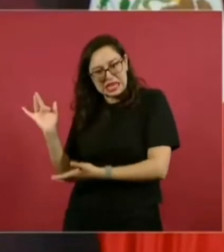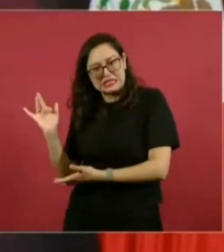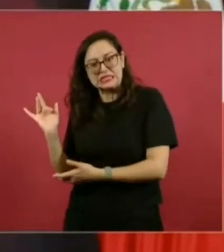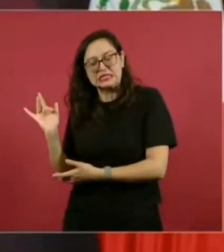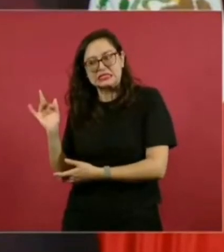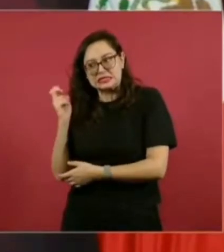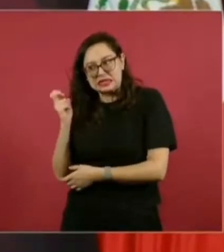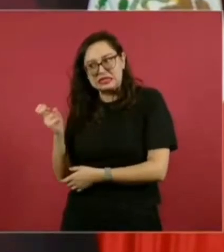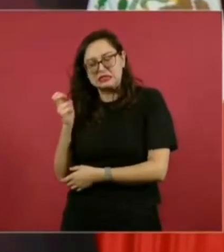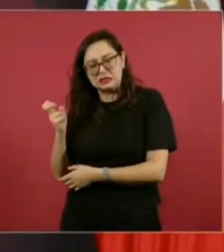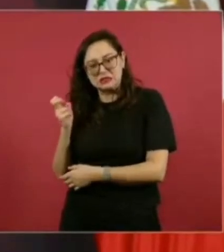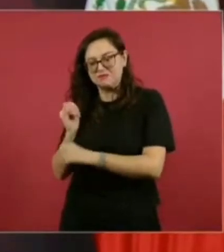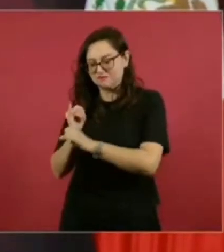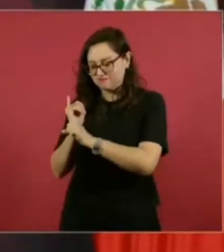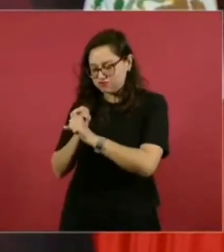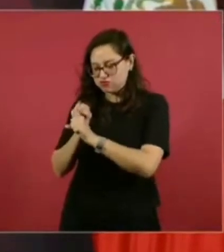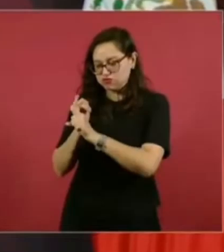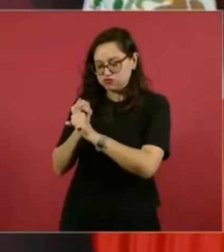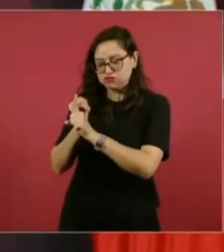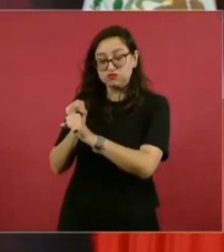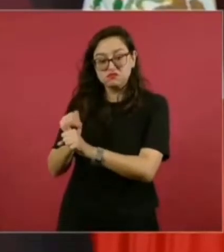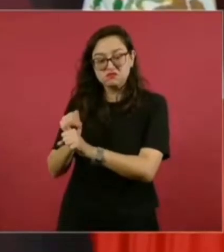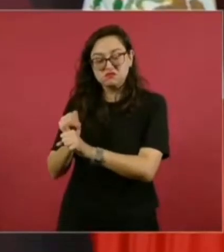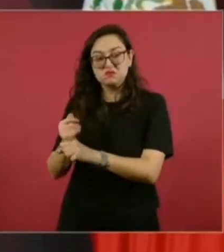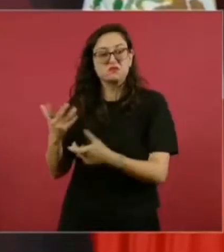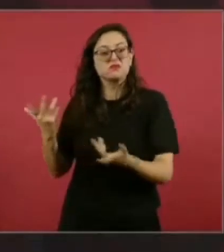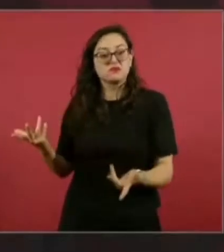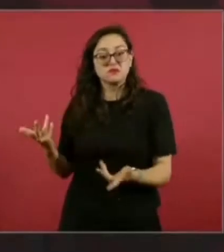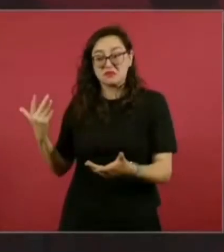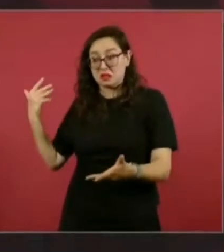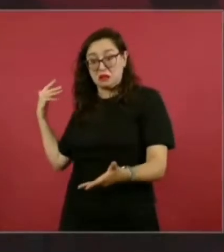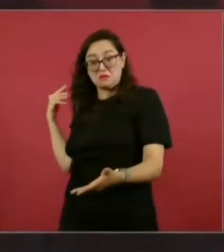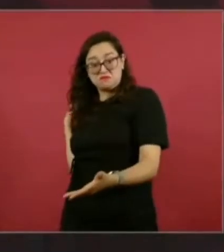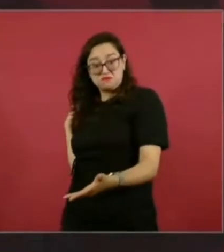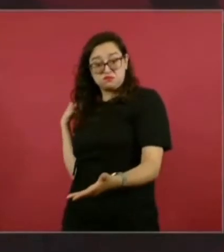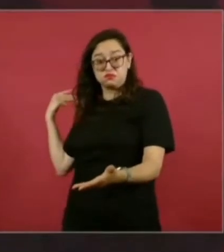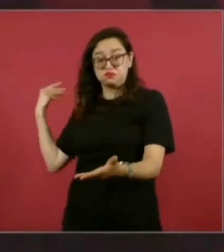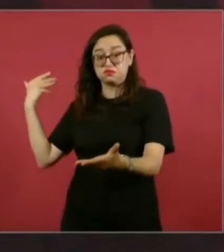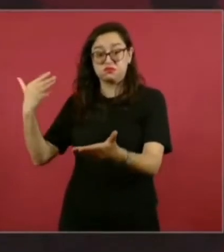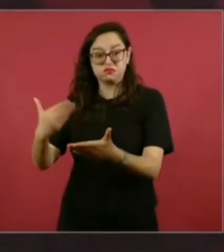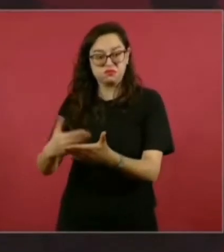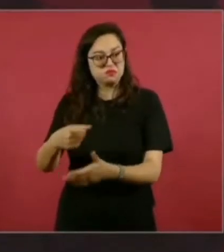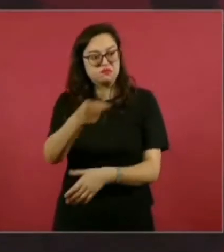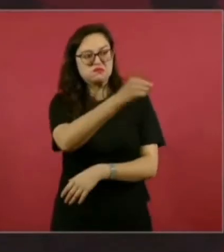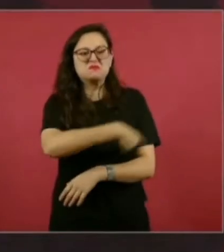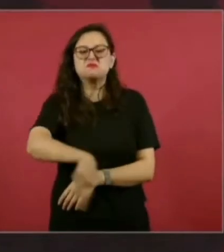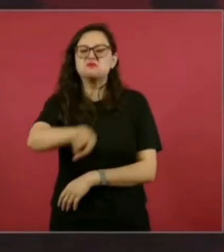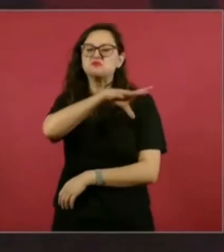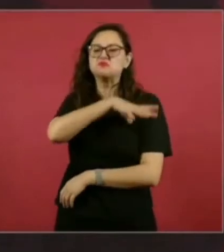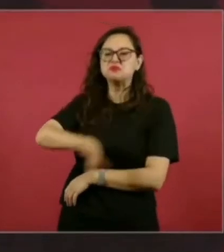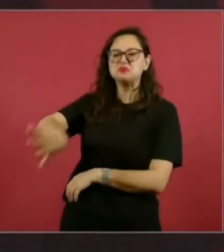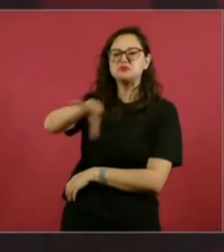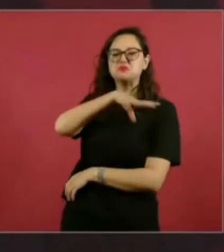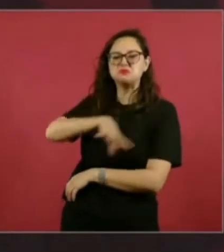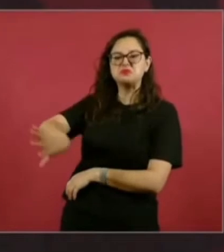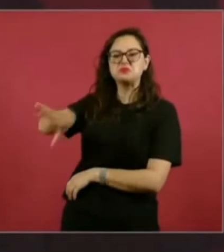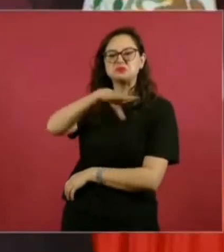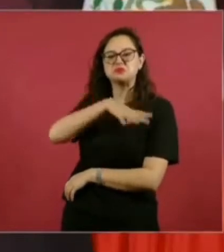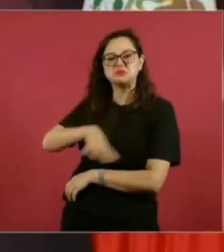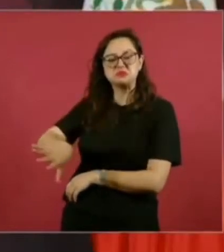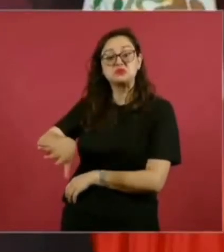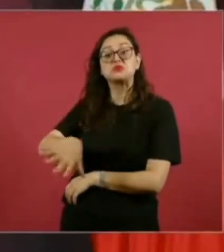Eso que se ha negado, esa civilización negada, que